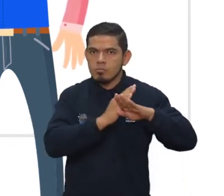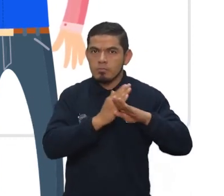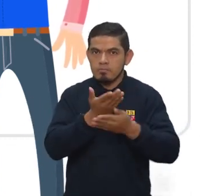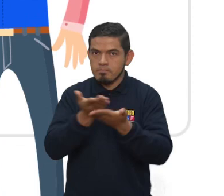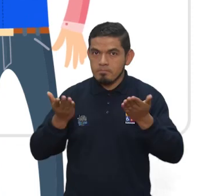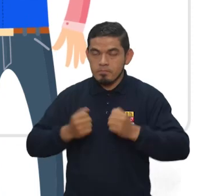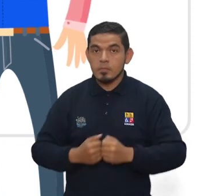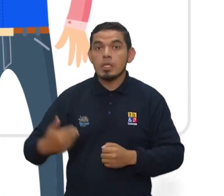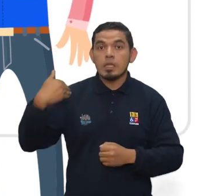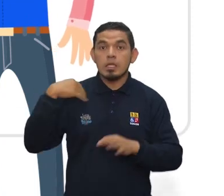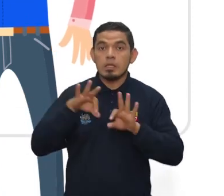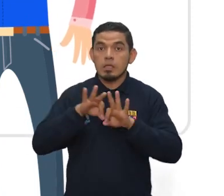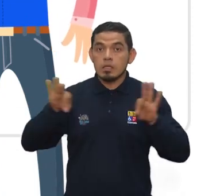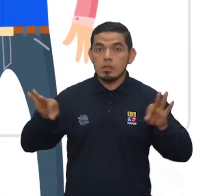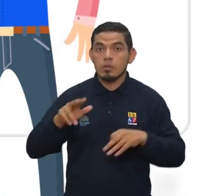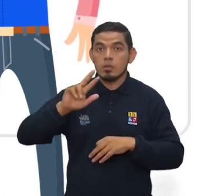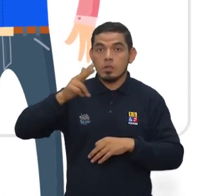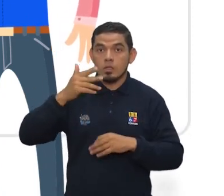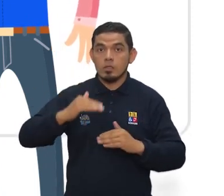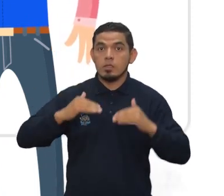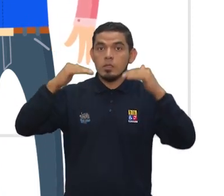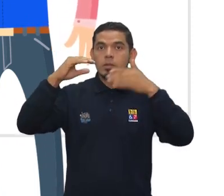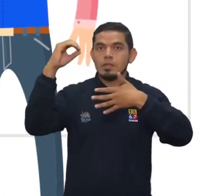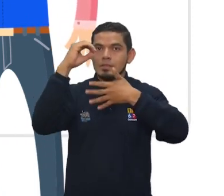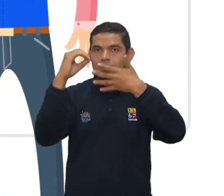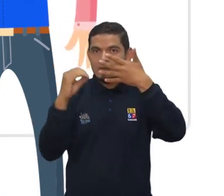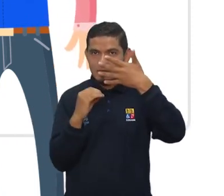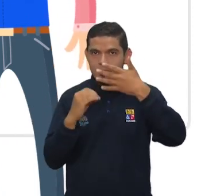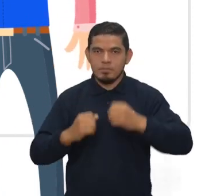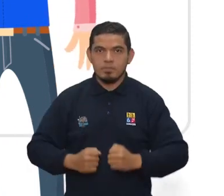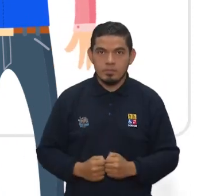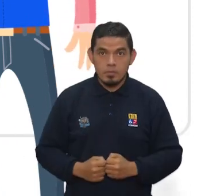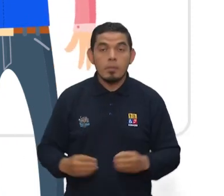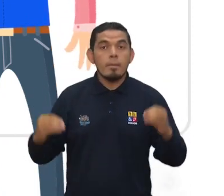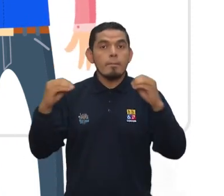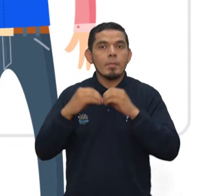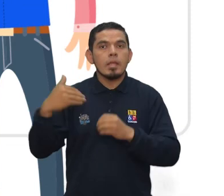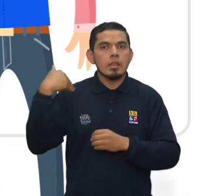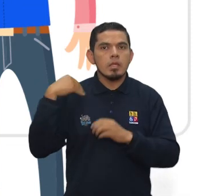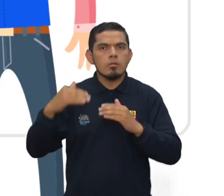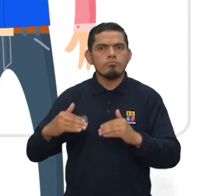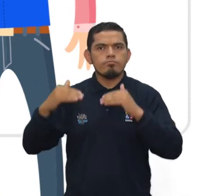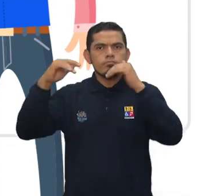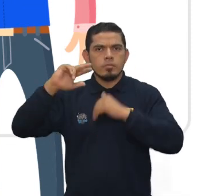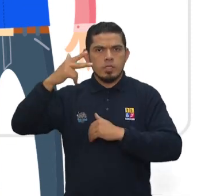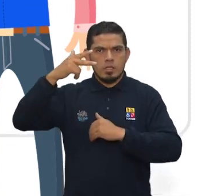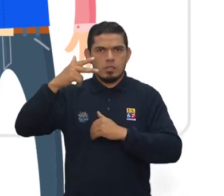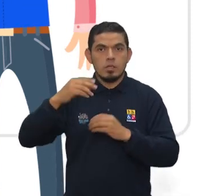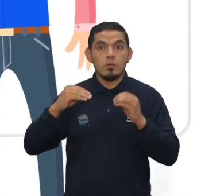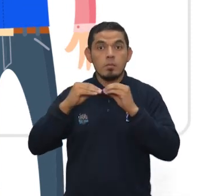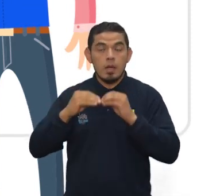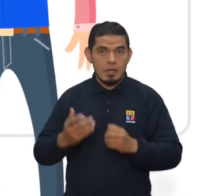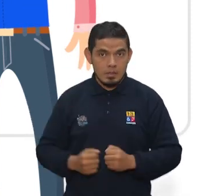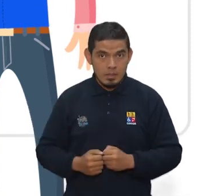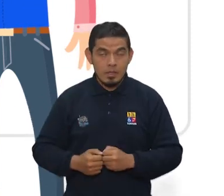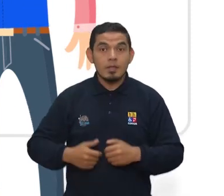compromiso cívico y defensa del interés general. Poseer título de tercer nivel registrado en el Sistema de Educación Superior se considerarán